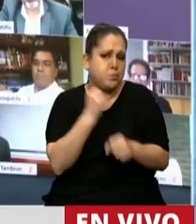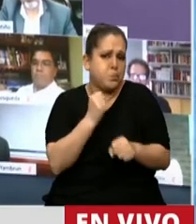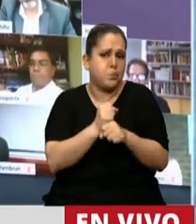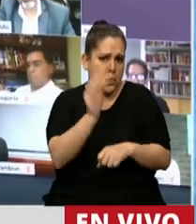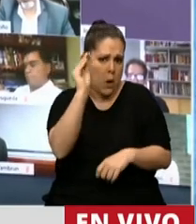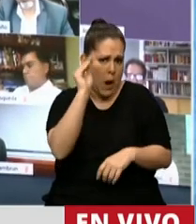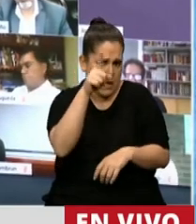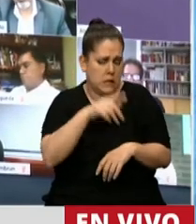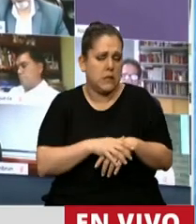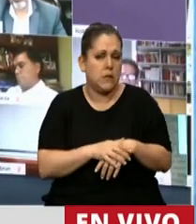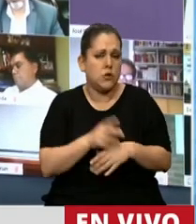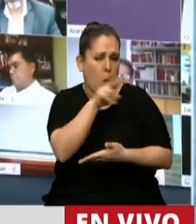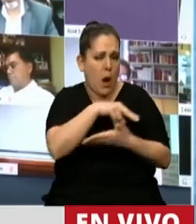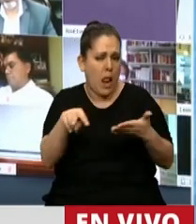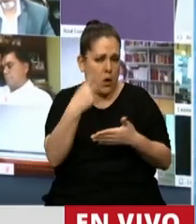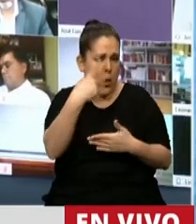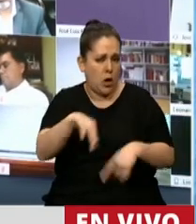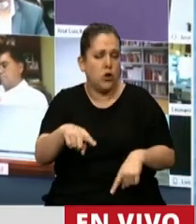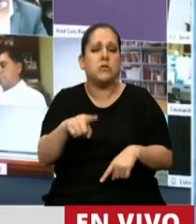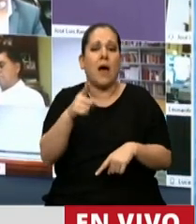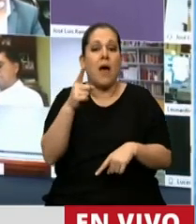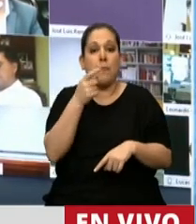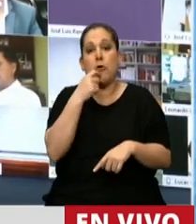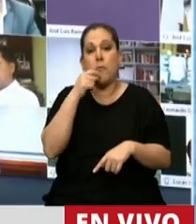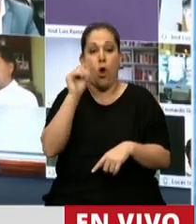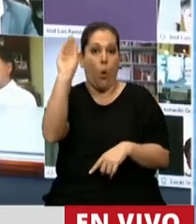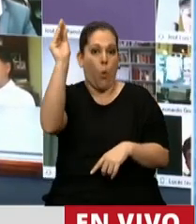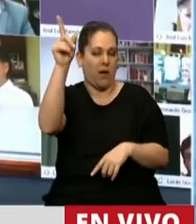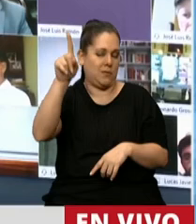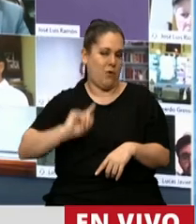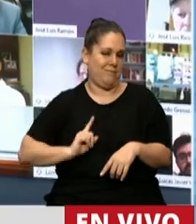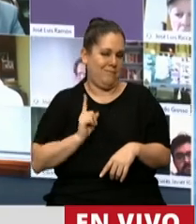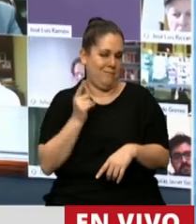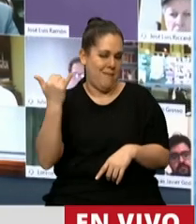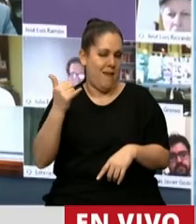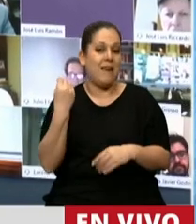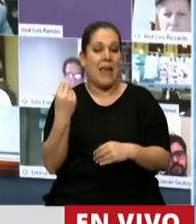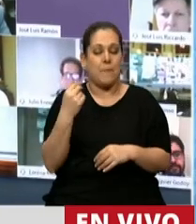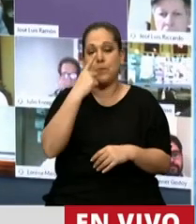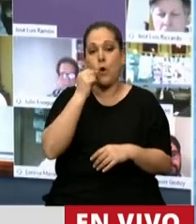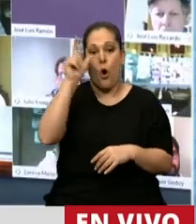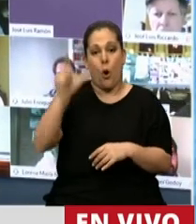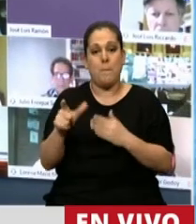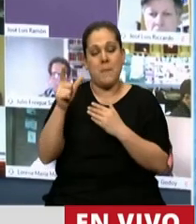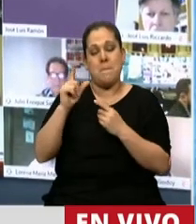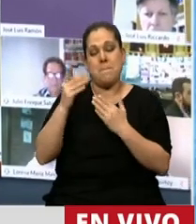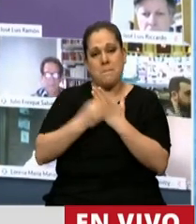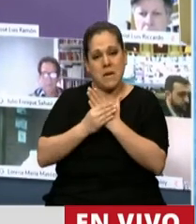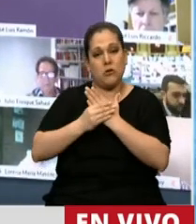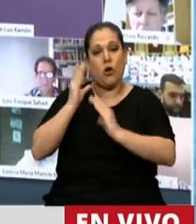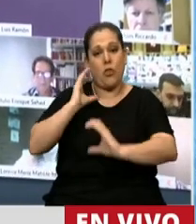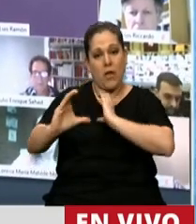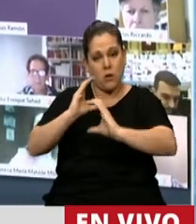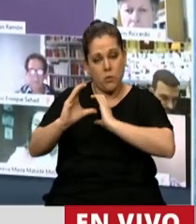una cosa y termino. Estoy orgulloso que en Brasil, por ejemplo, ahora le leo lo siguiente. El señor ministro de Comunicación de